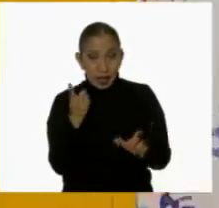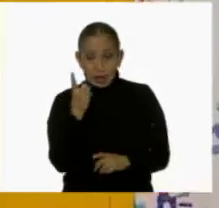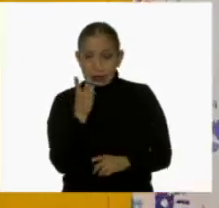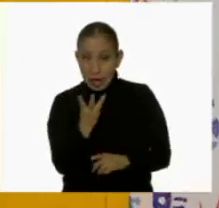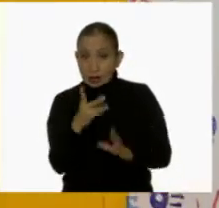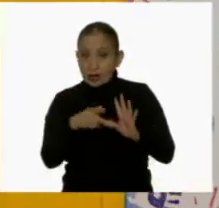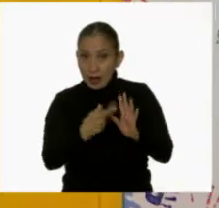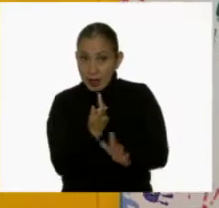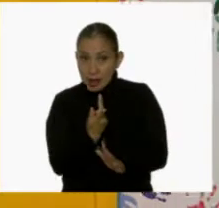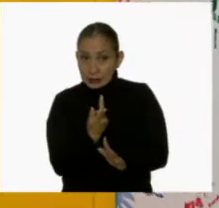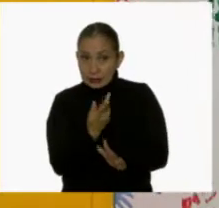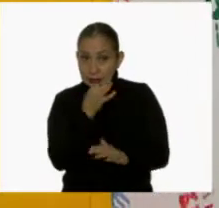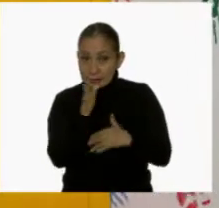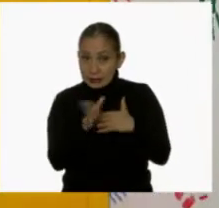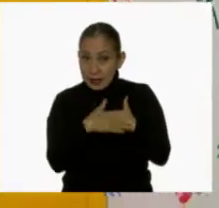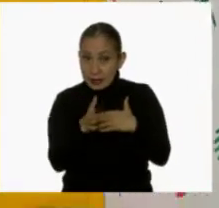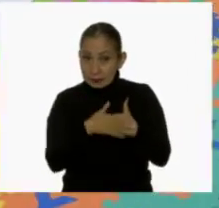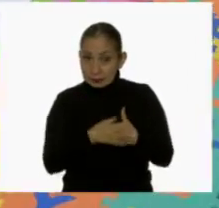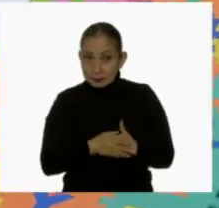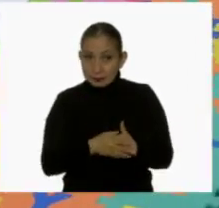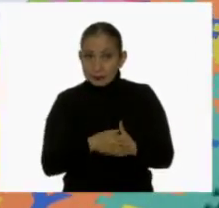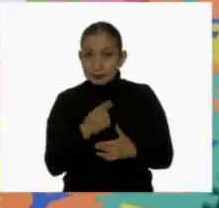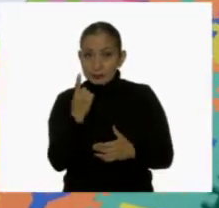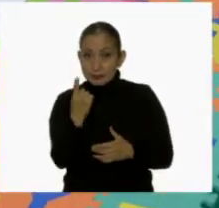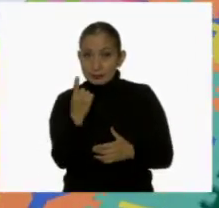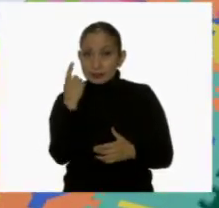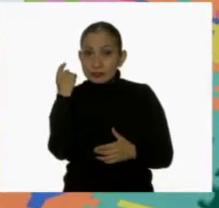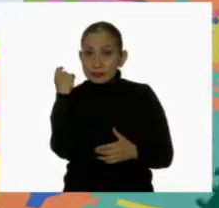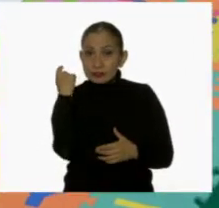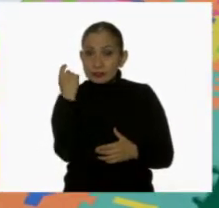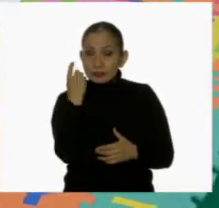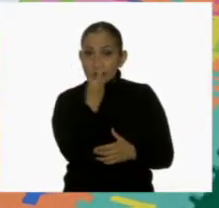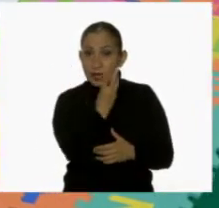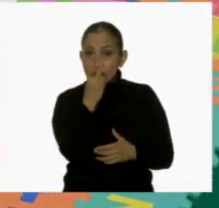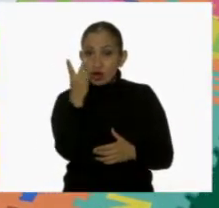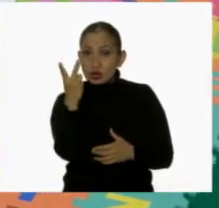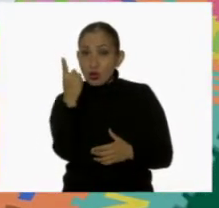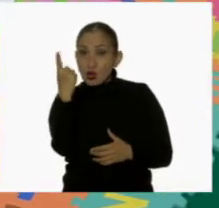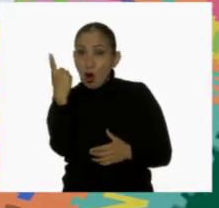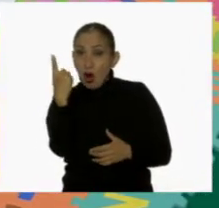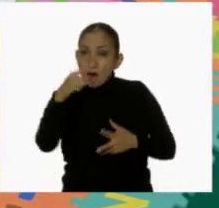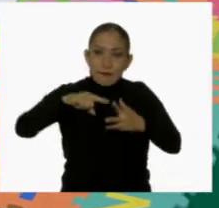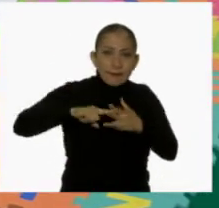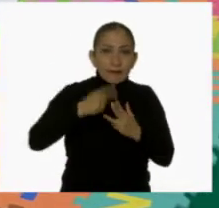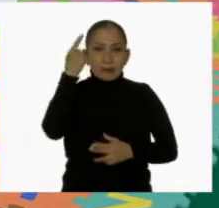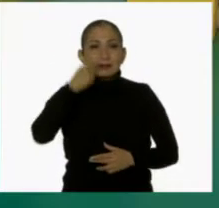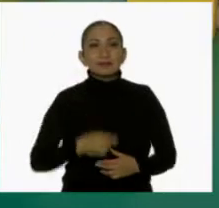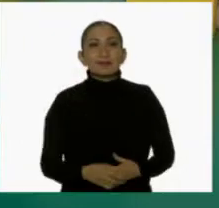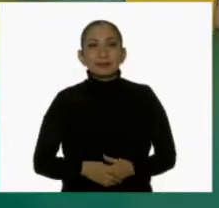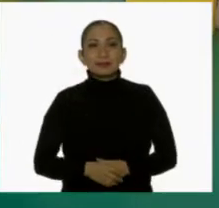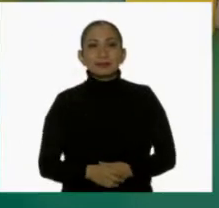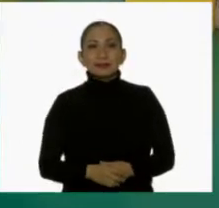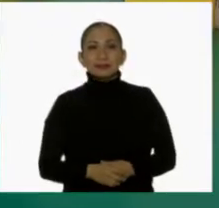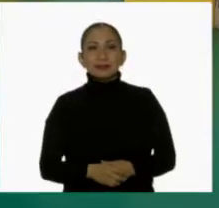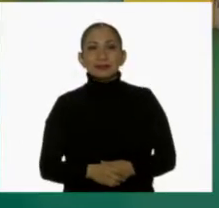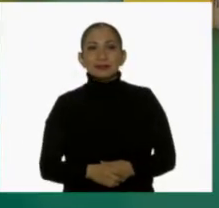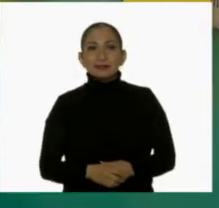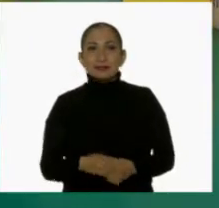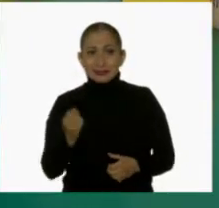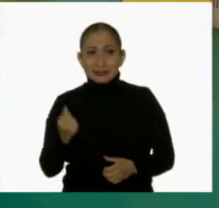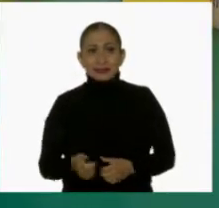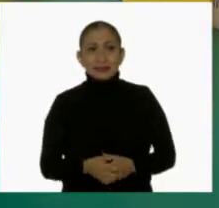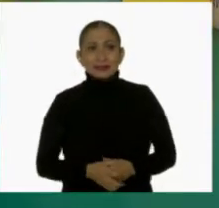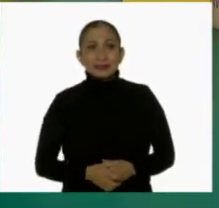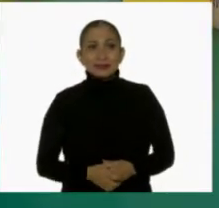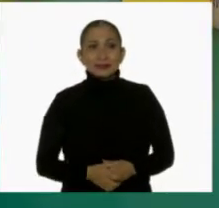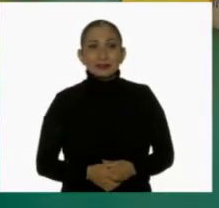tres volverá a ser nuestra señal para desplazarnos. Perfecto. Una. Tres, dos, uno. ¡A jugar! ¡Adelante! ¡A